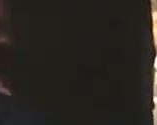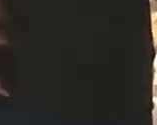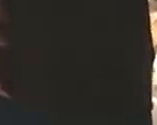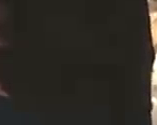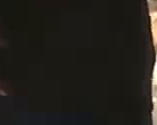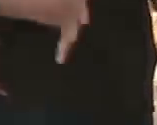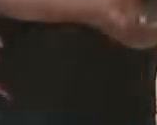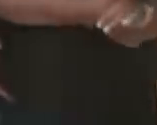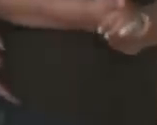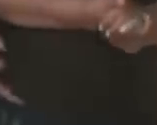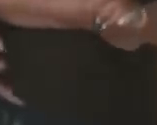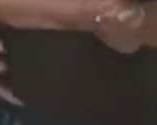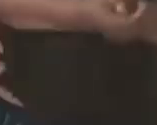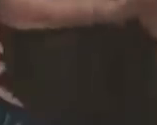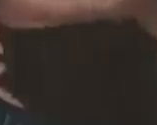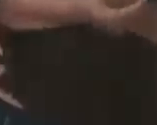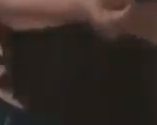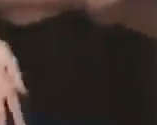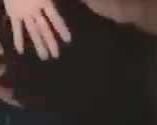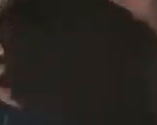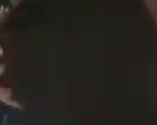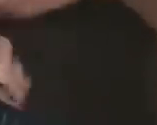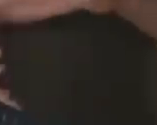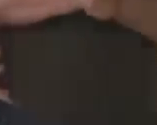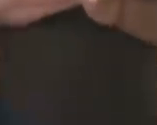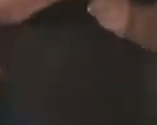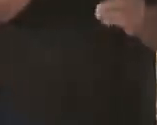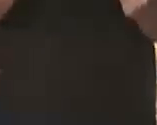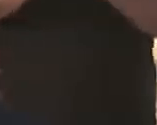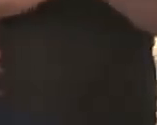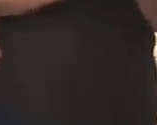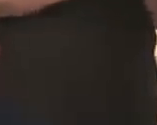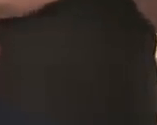pesquizaje, tiene la esperanza que todo saldrá bien.